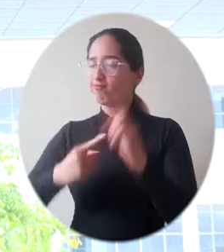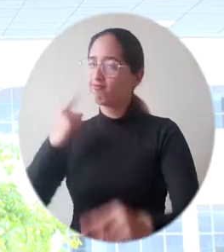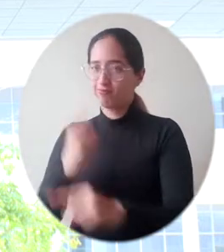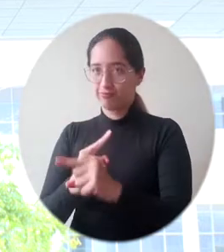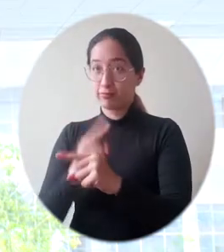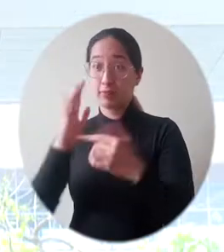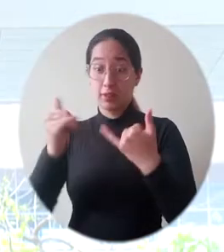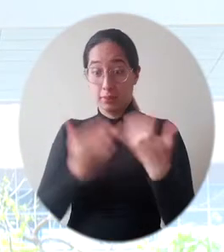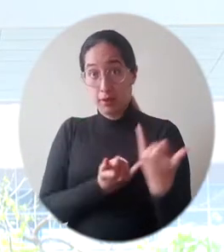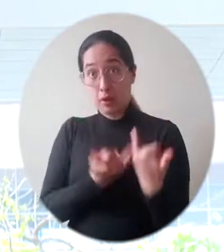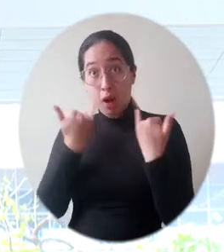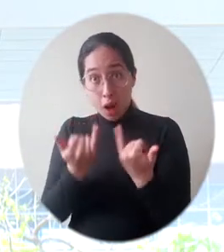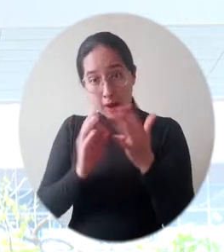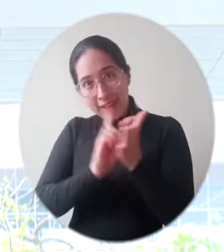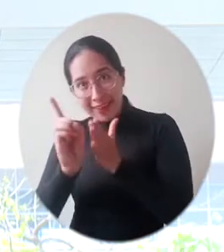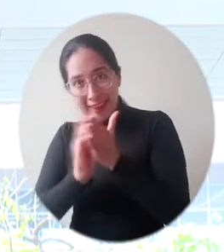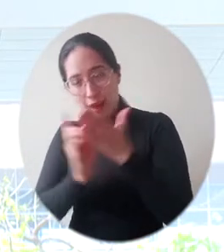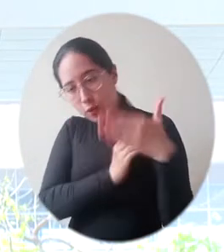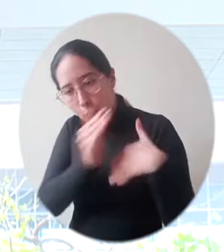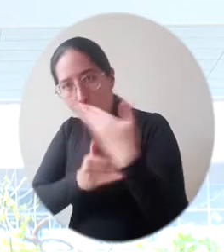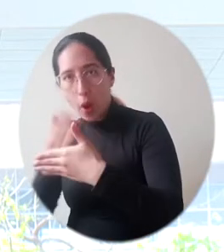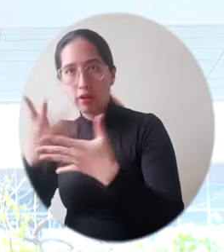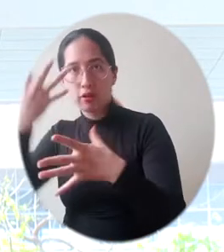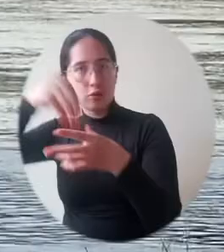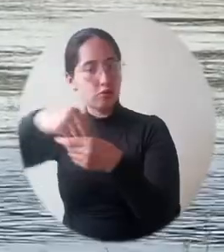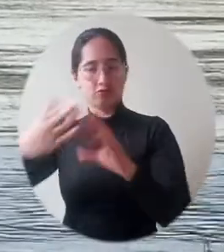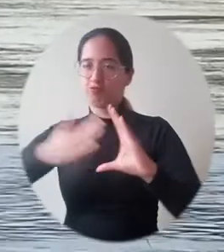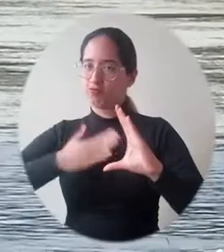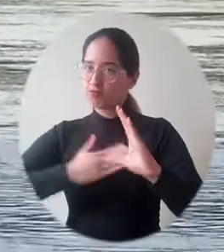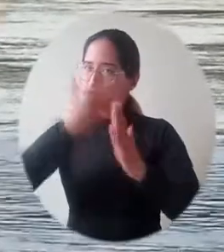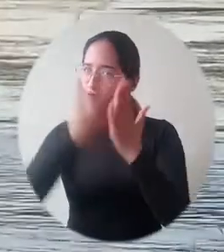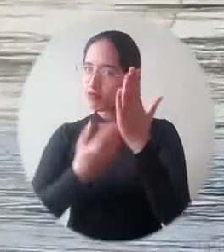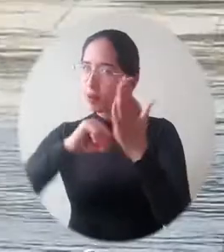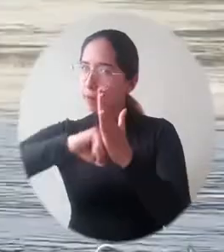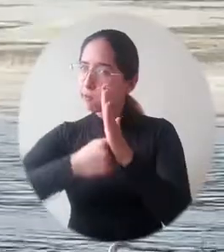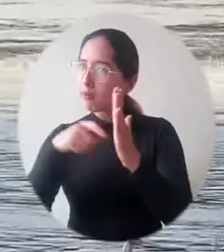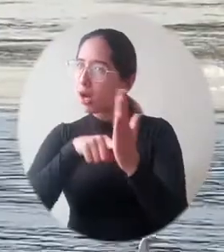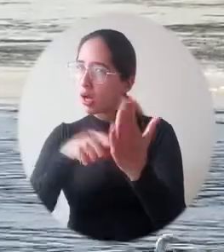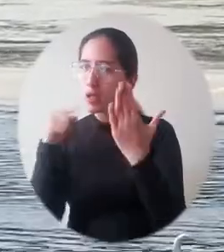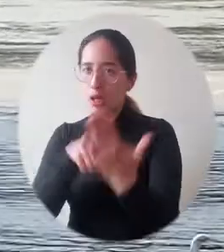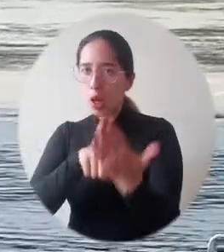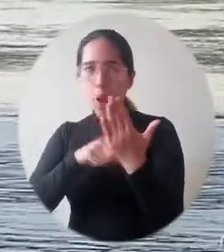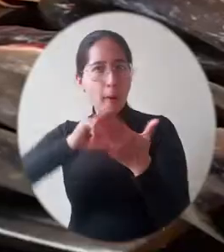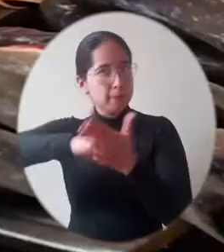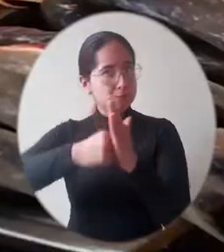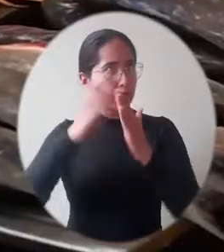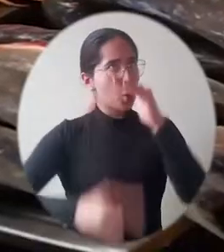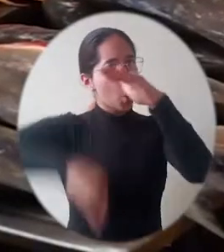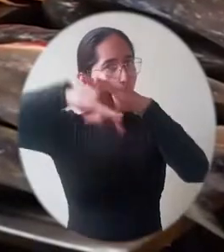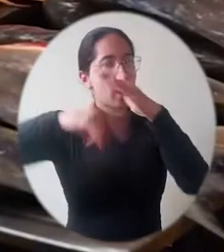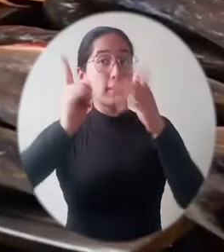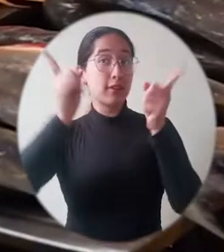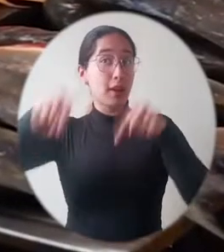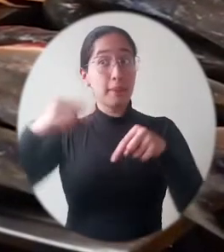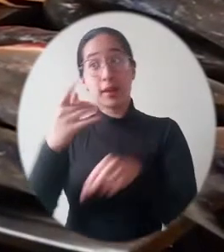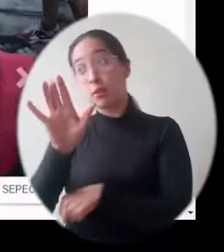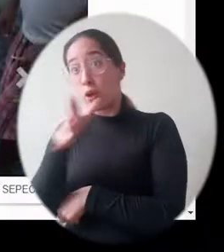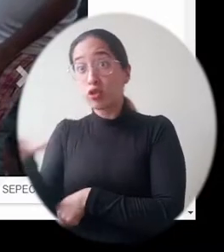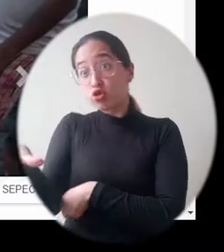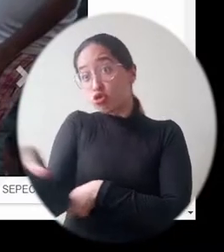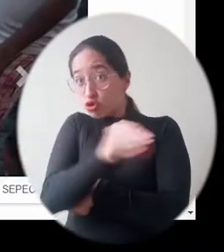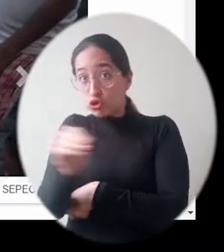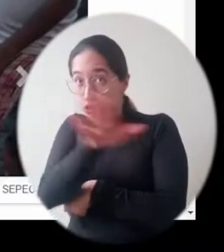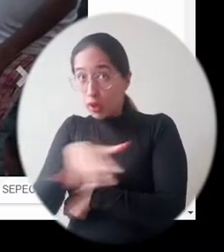acabalidad. Mediante un proceso de anonimización de bases de datos que busca conservar la confidencialidad de la fuente, vamos a poder